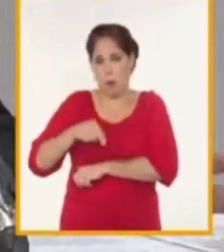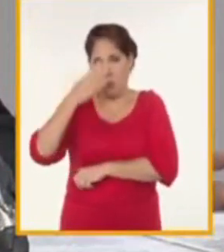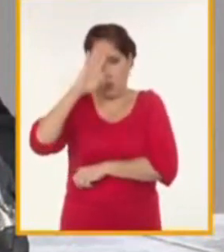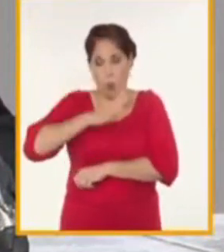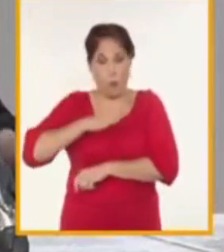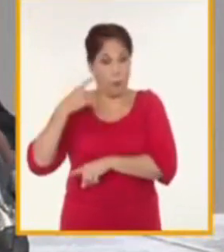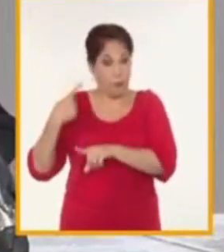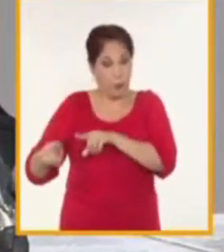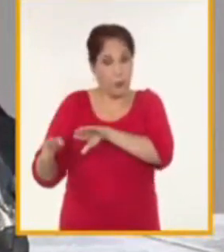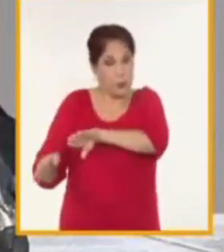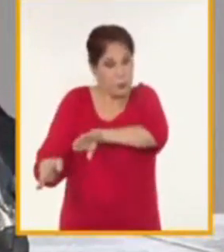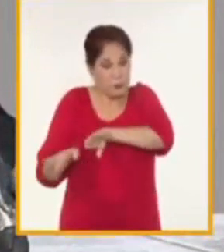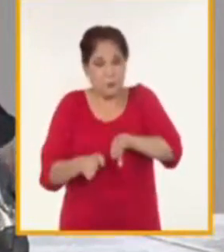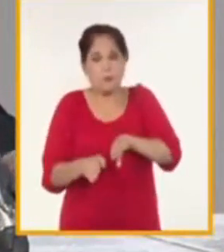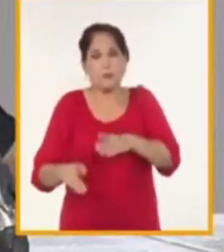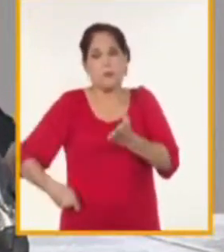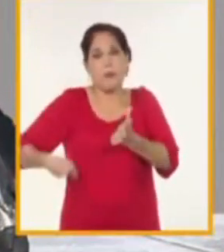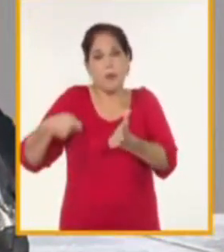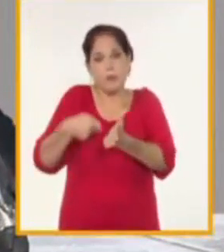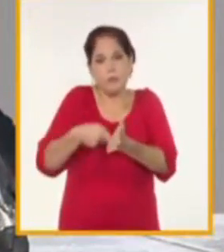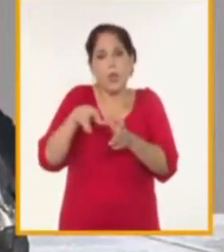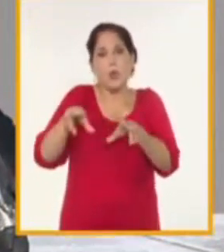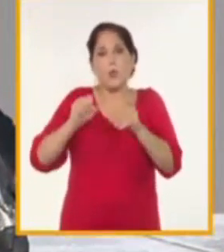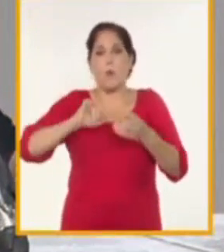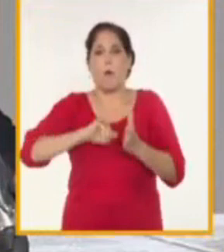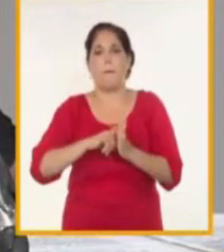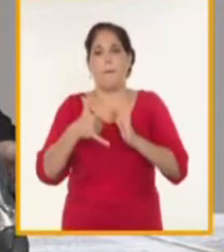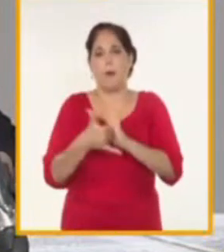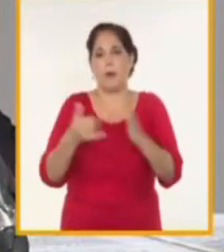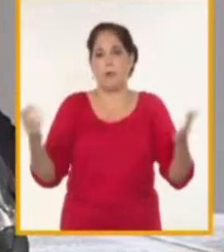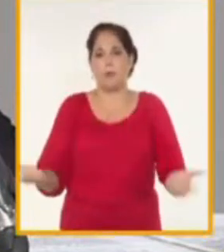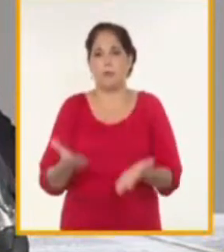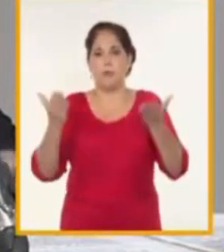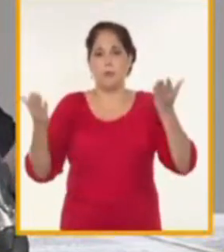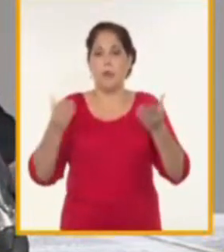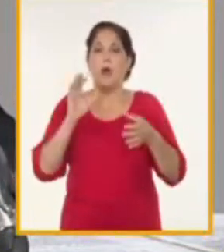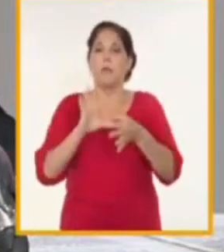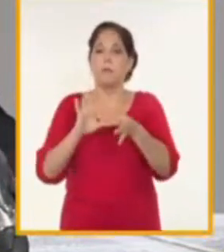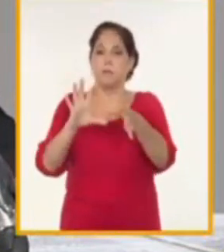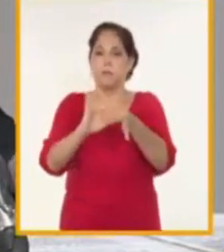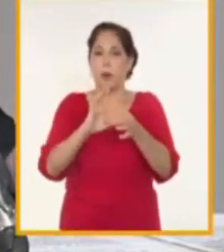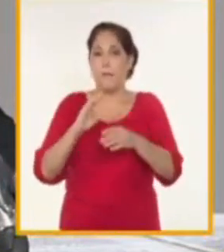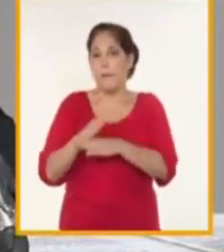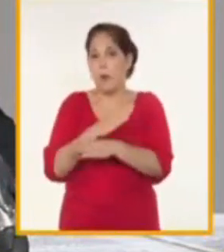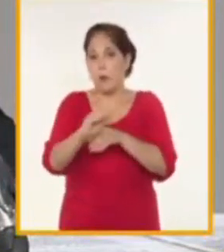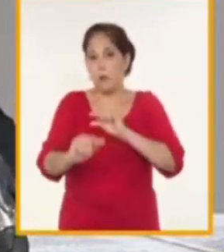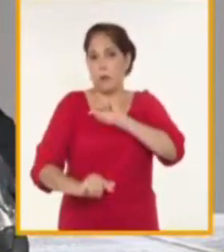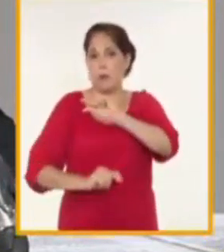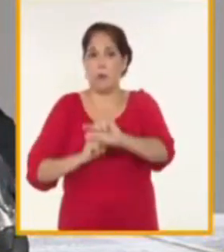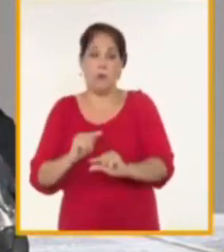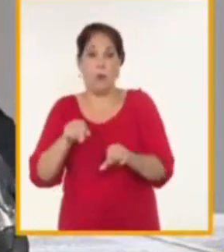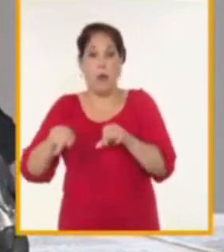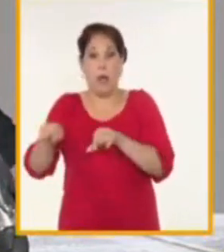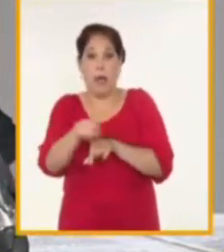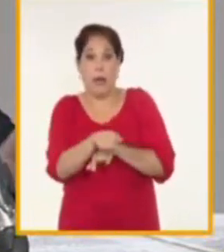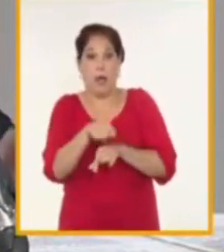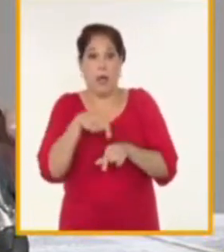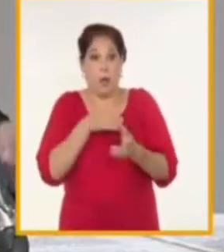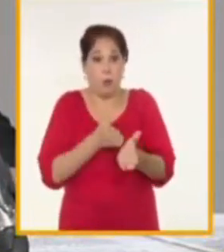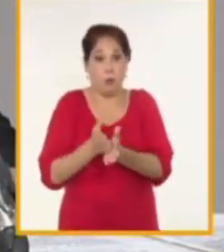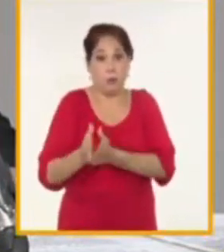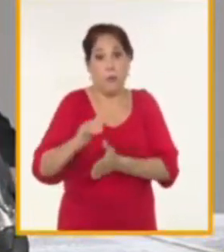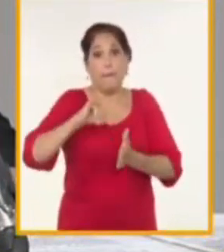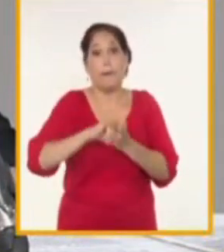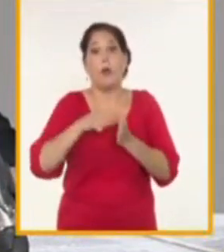reinversión y materialización de nuevos proyectos que se van a ir articulando no solo con las plantas en operación y